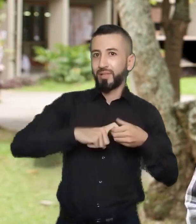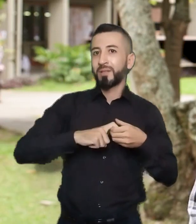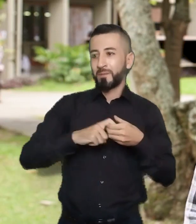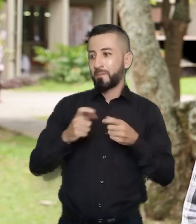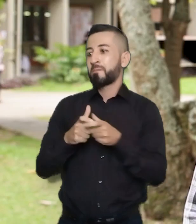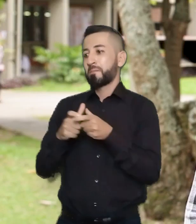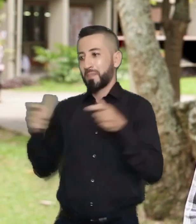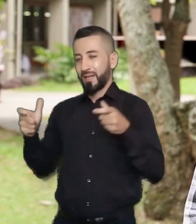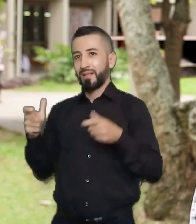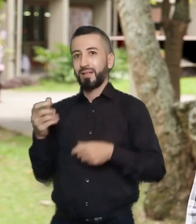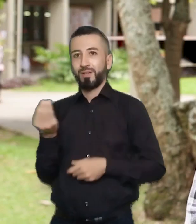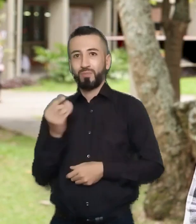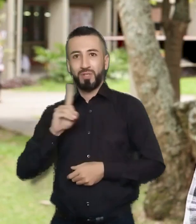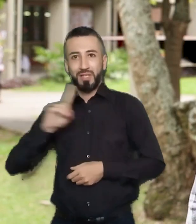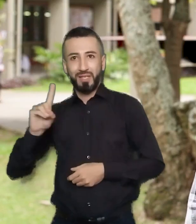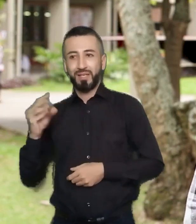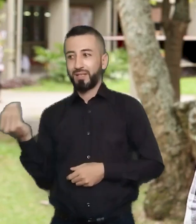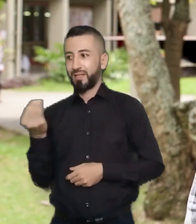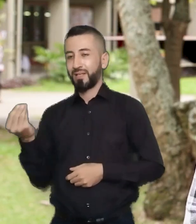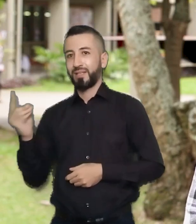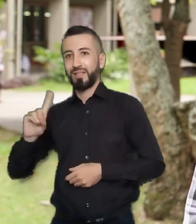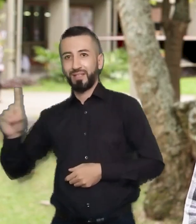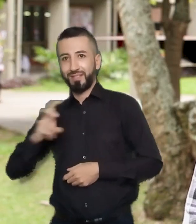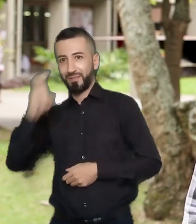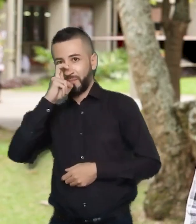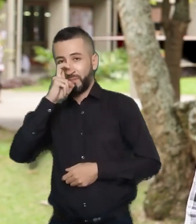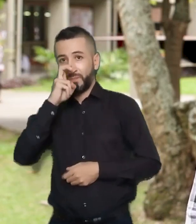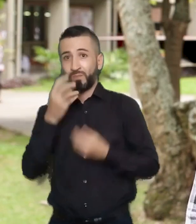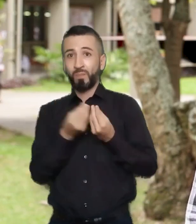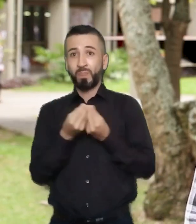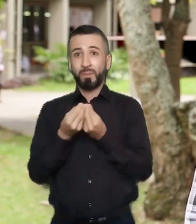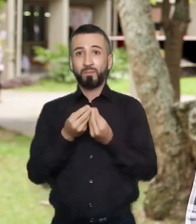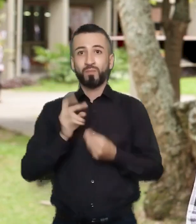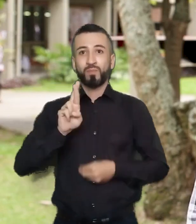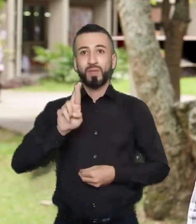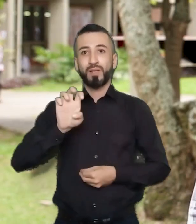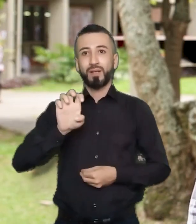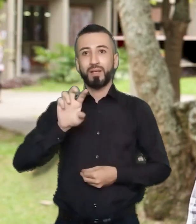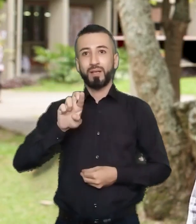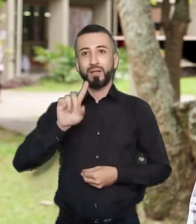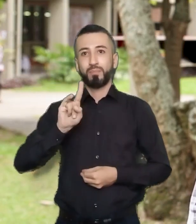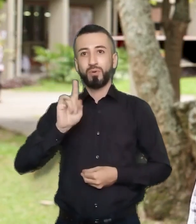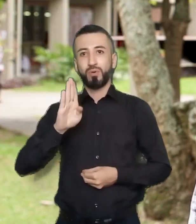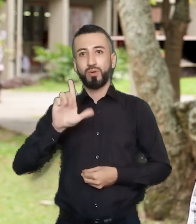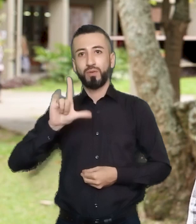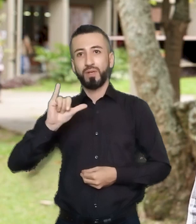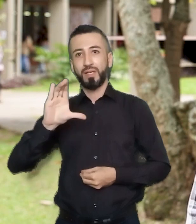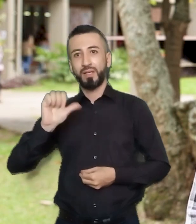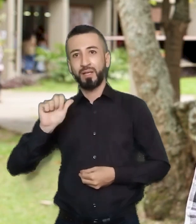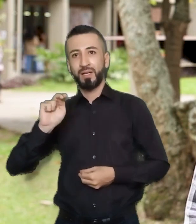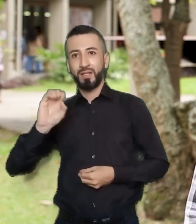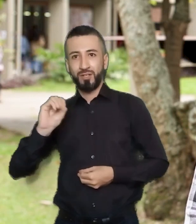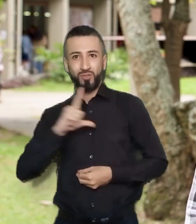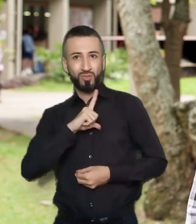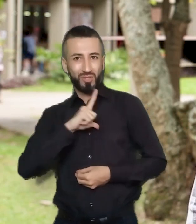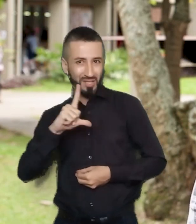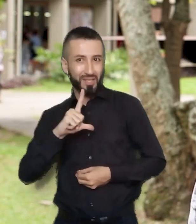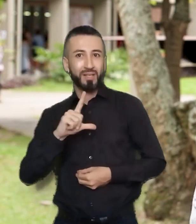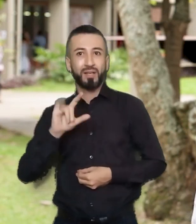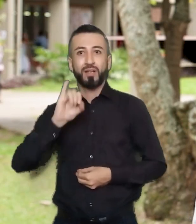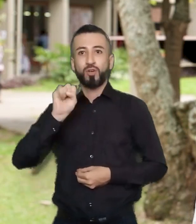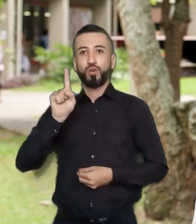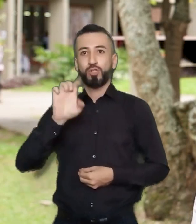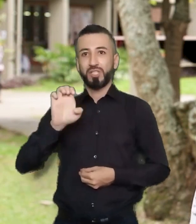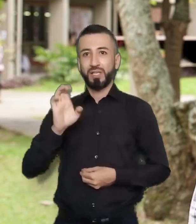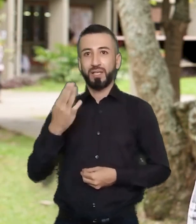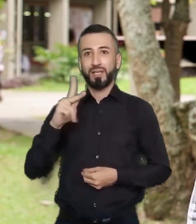la derecha y la ultraderecha chilena. En el caso de un partido como el Partido Republicano liderado por José Antonio Kast, obtuvieron casi